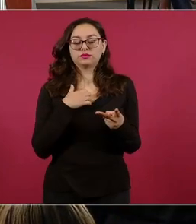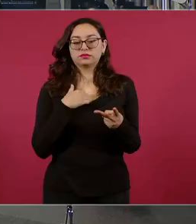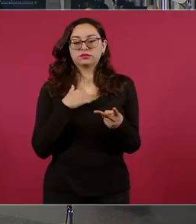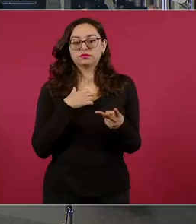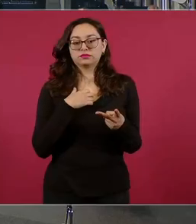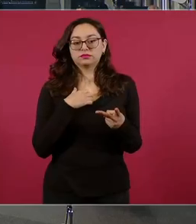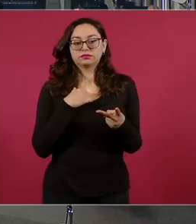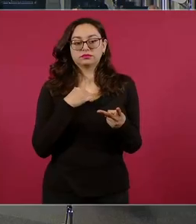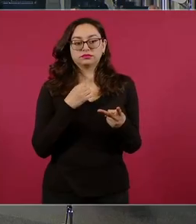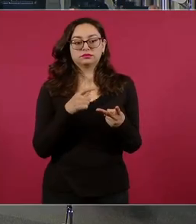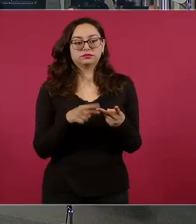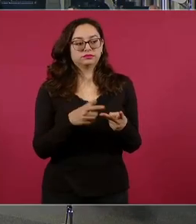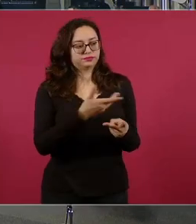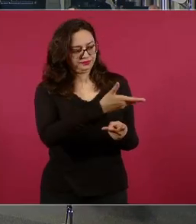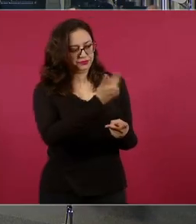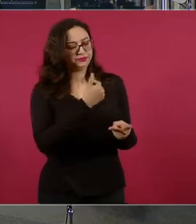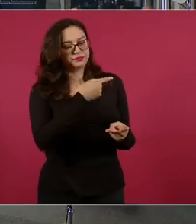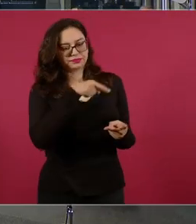A ver.